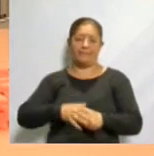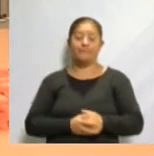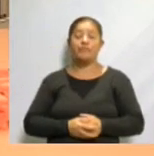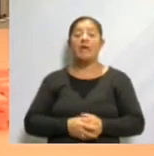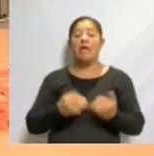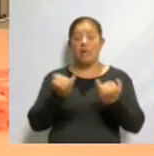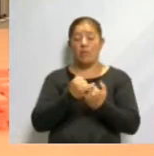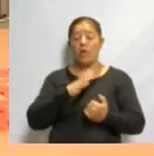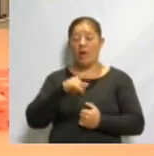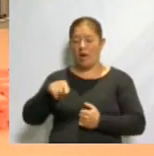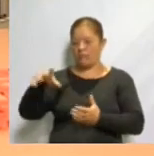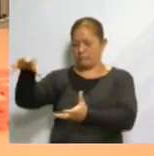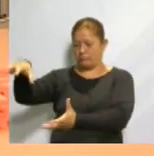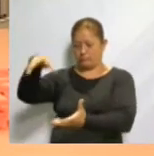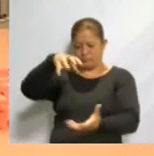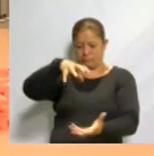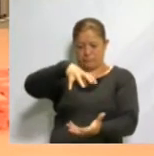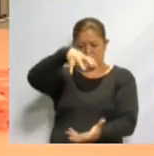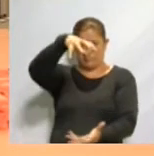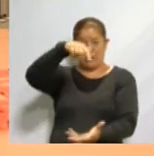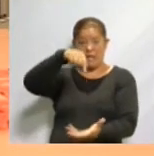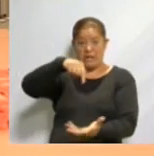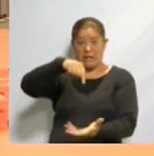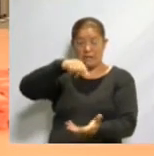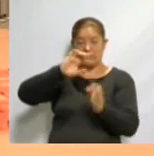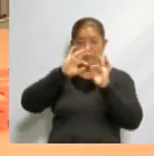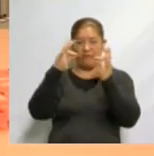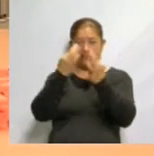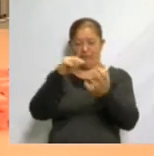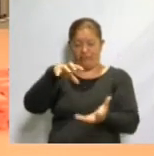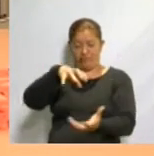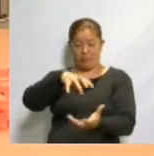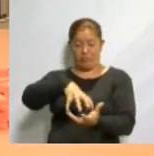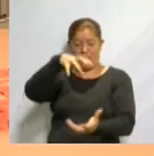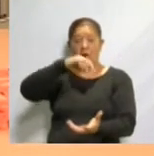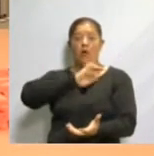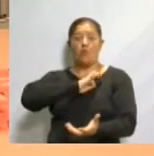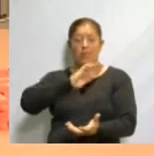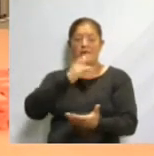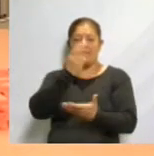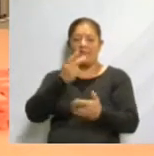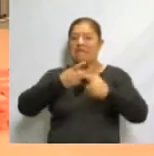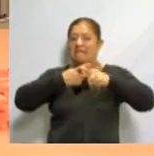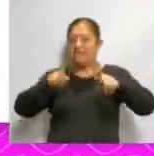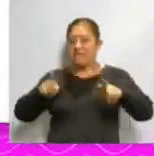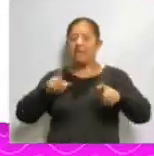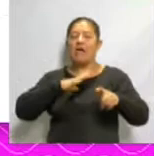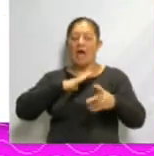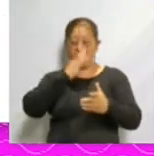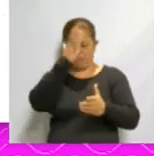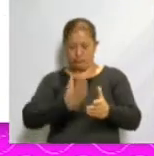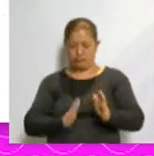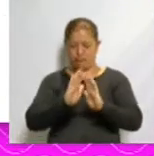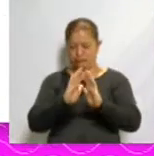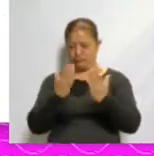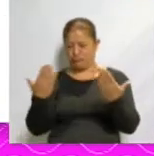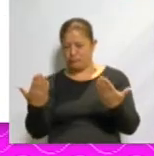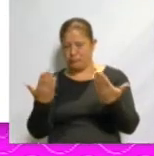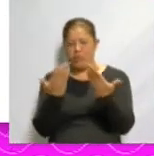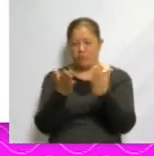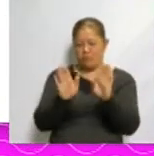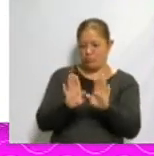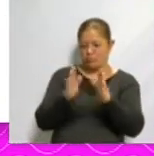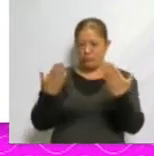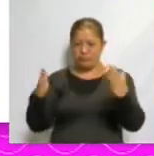de su extensión espacial y una forma puede tener muchas figuras al representar cortes de la misma. Una hermosa palabra, pero